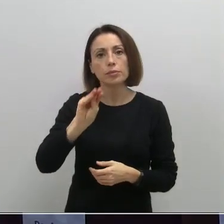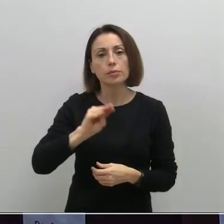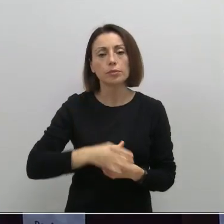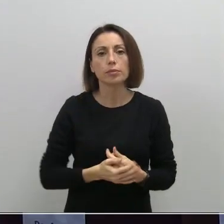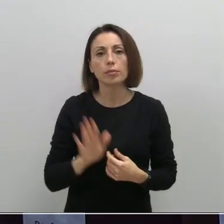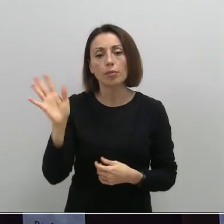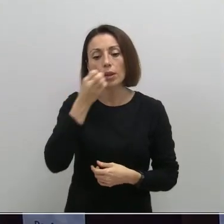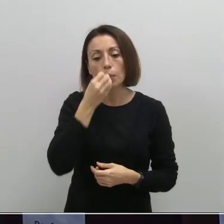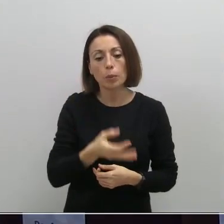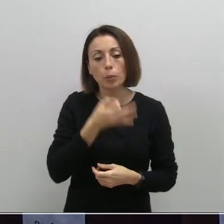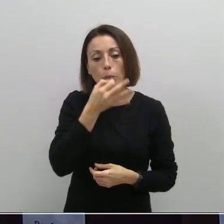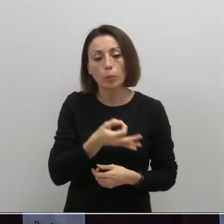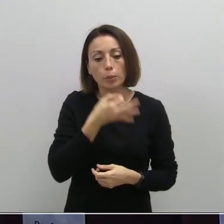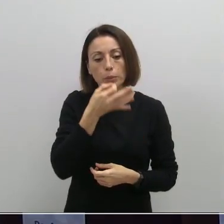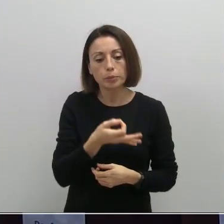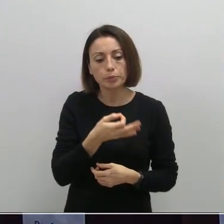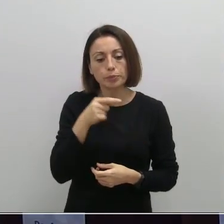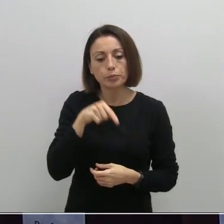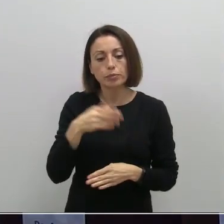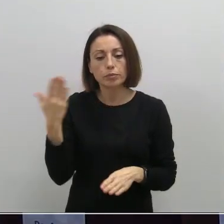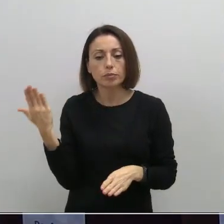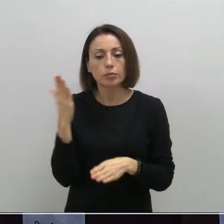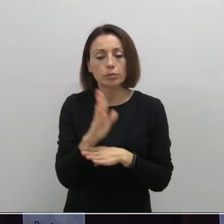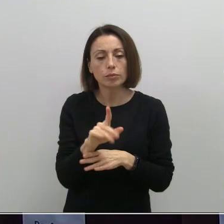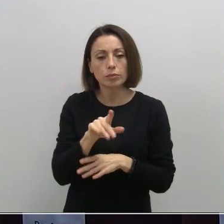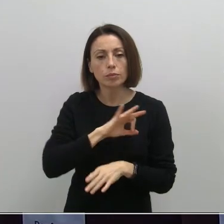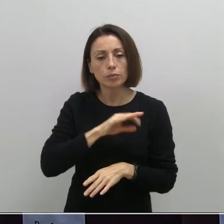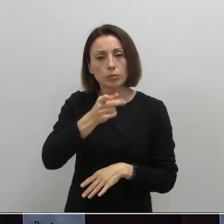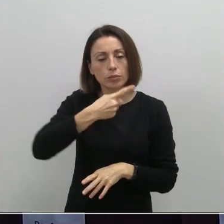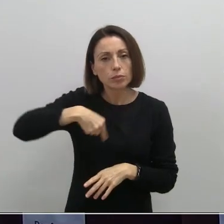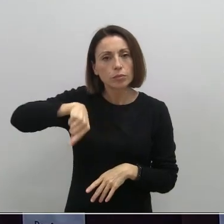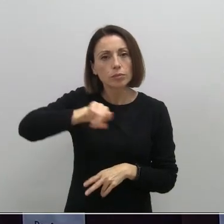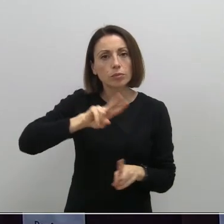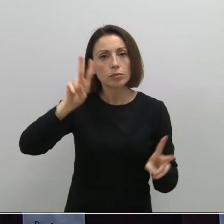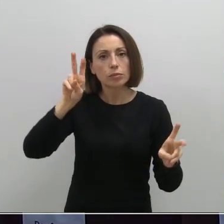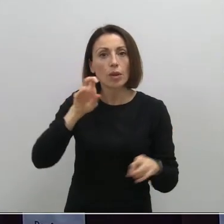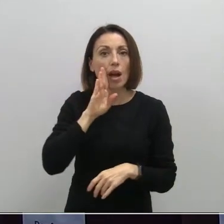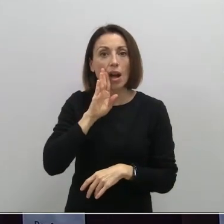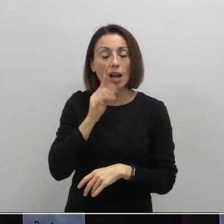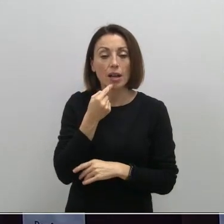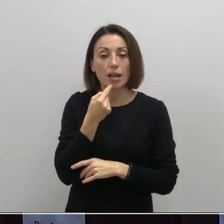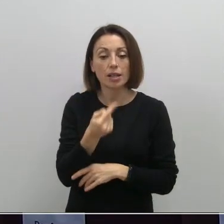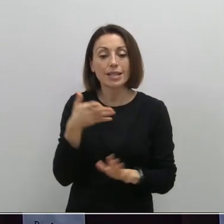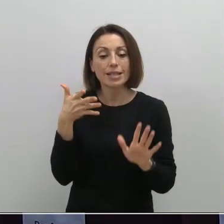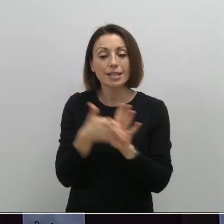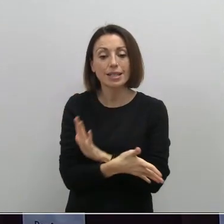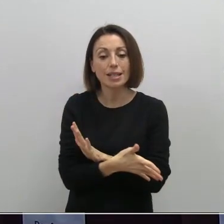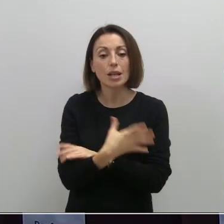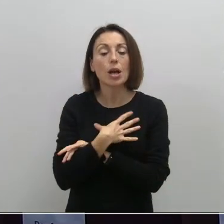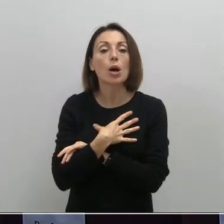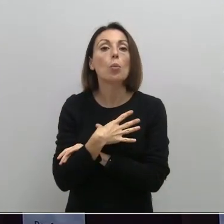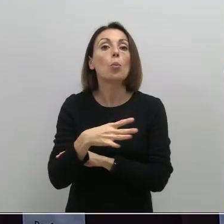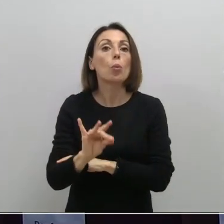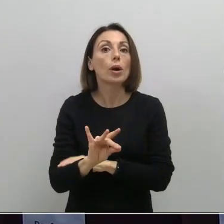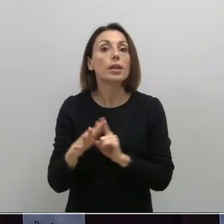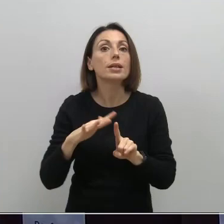Hola, buenas tardes. Esto que plantean ustedes, lo que acaba de decir, significa que podría darse